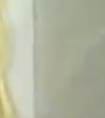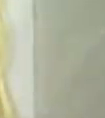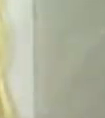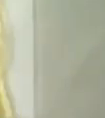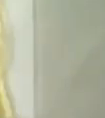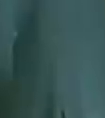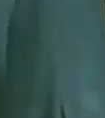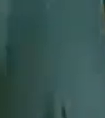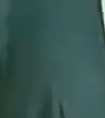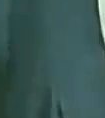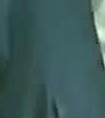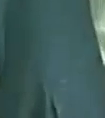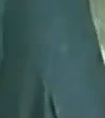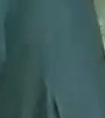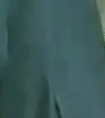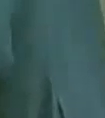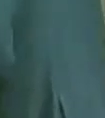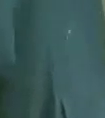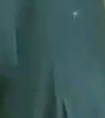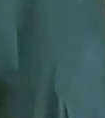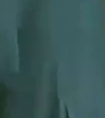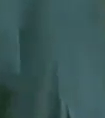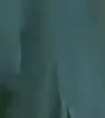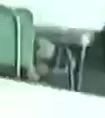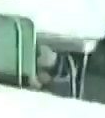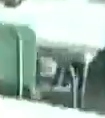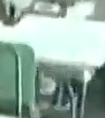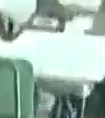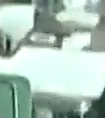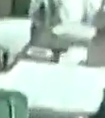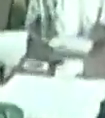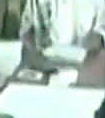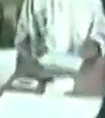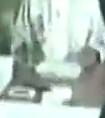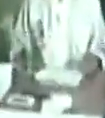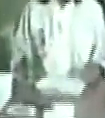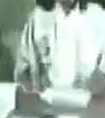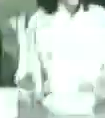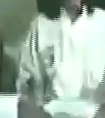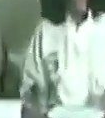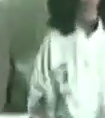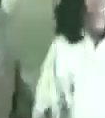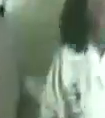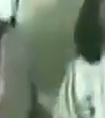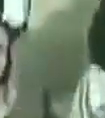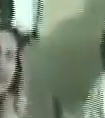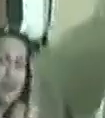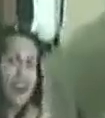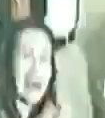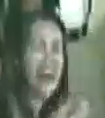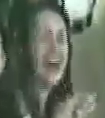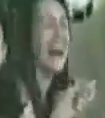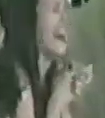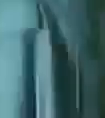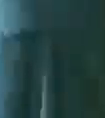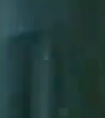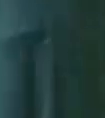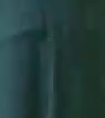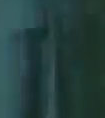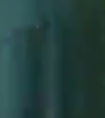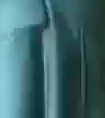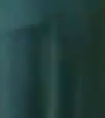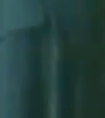de lo que es capaz. Nosotros seremos dichosos porque podremos dejarle como herencia a nuestros hijos,